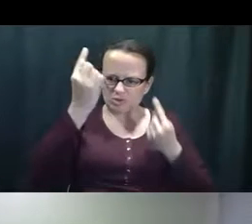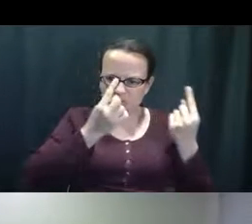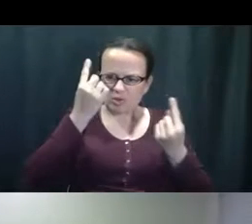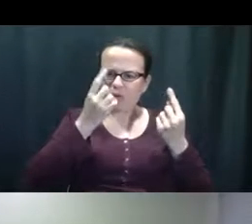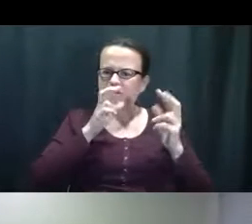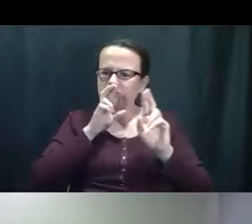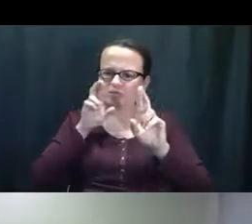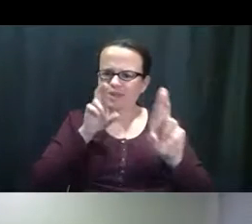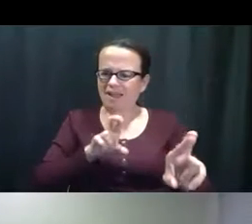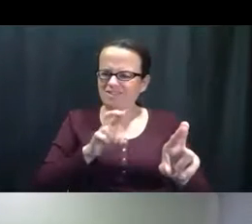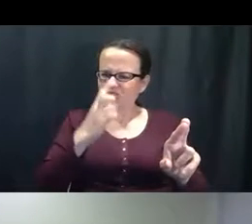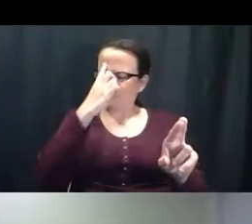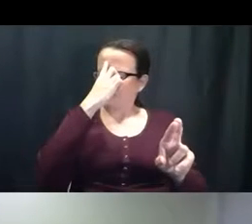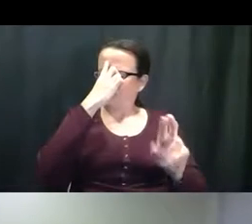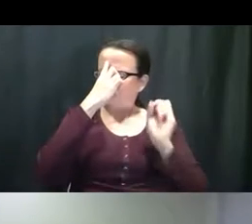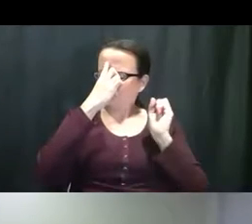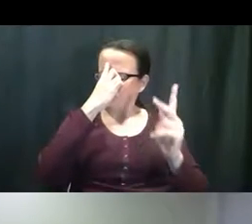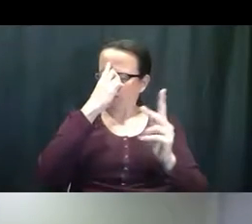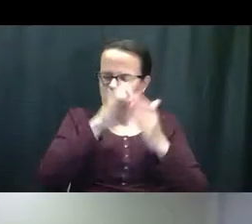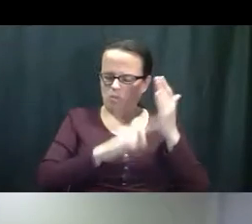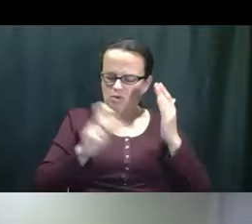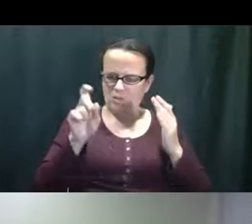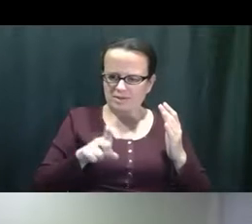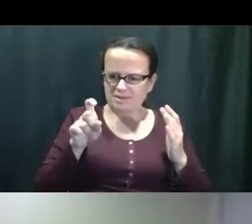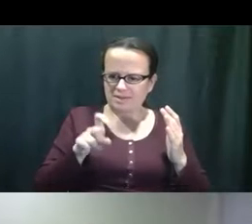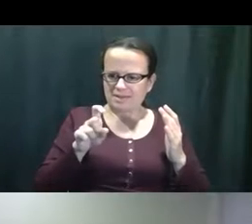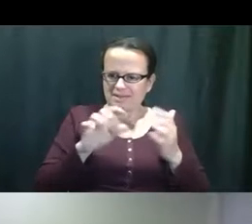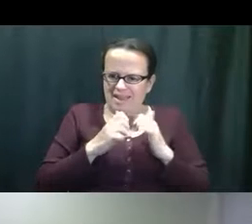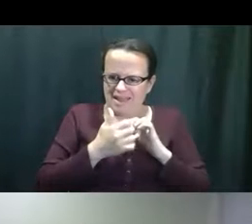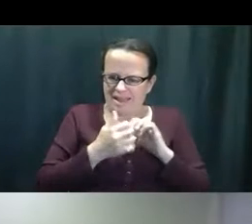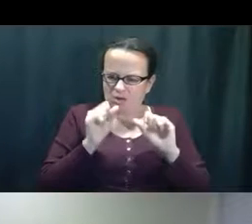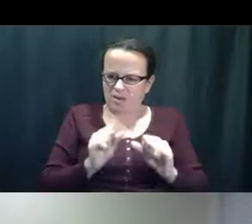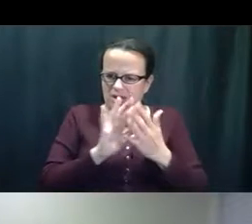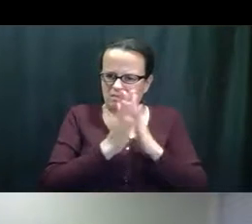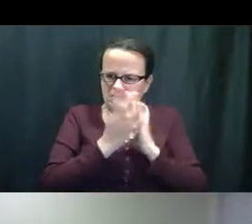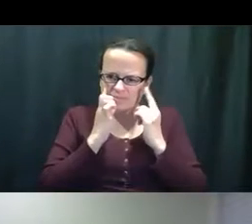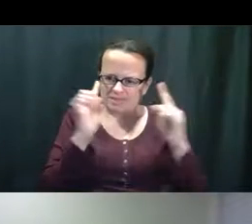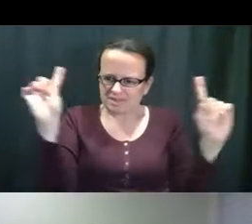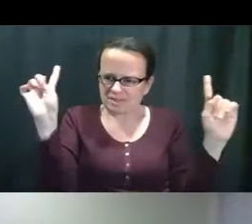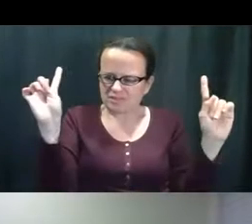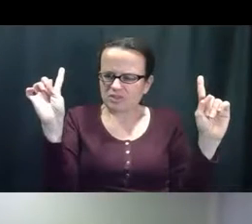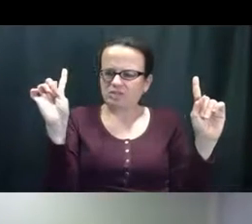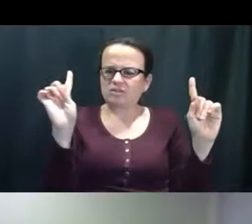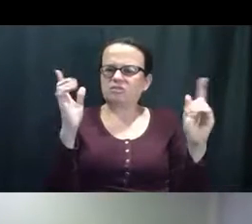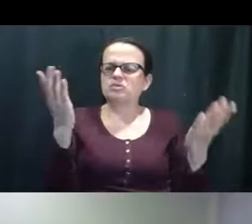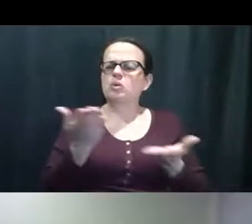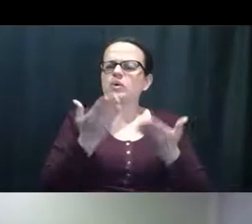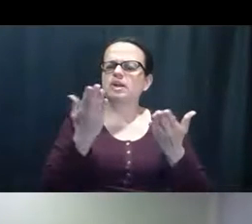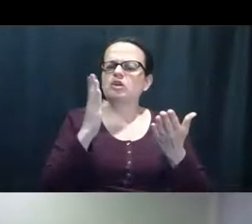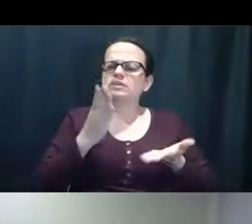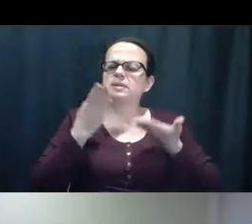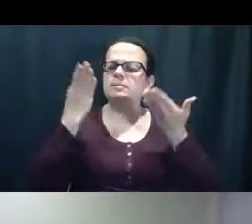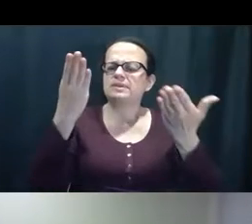reconocer sus propios sentimientos y que ustedes necesita y cómo puedo llegar a esas cosas.